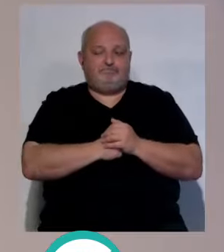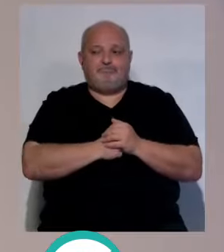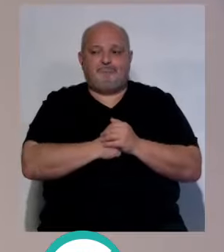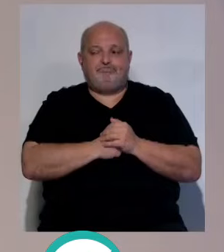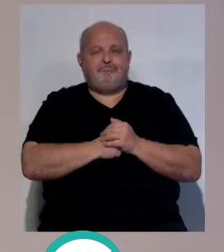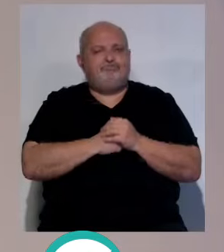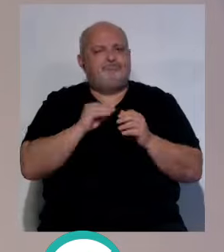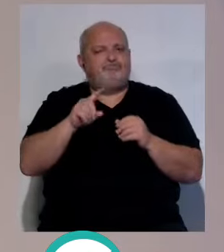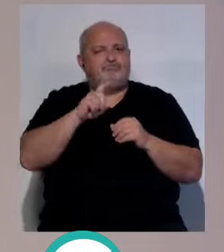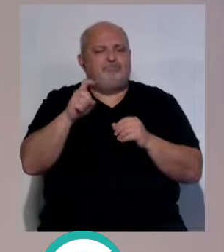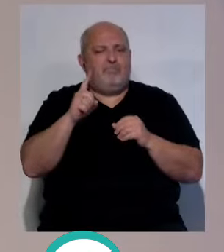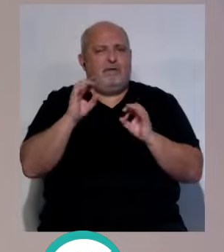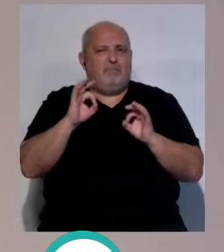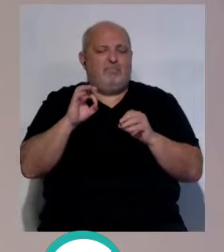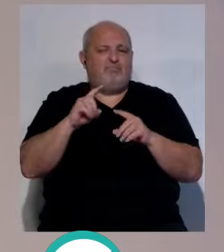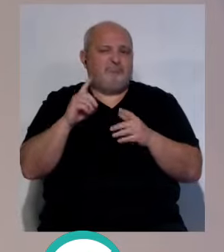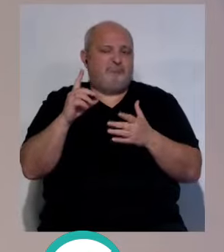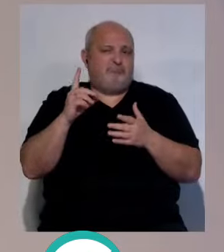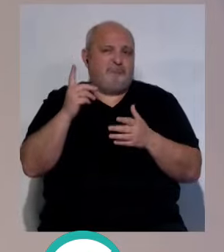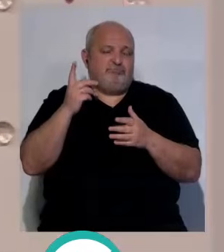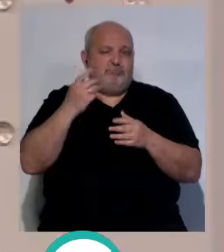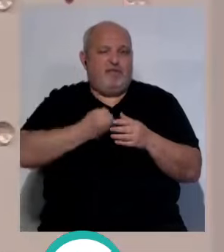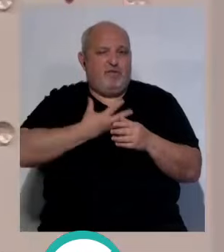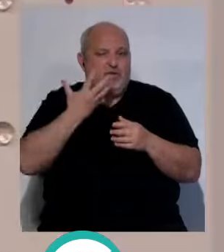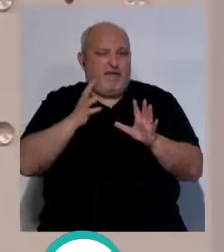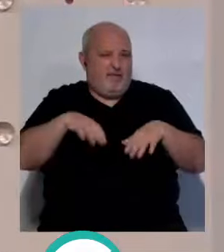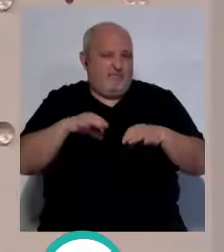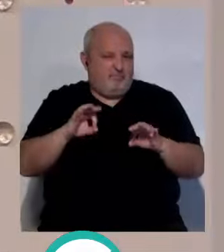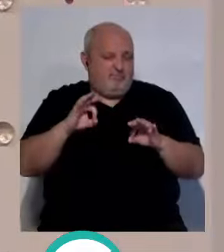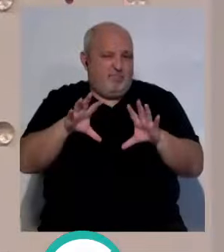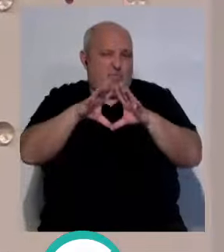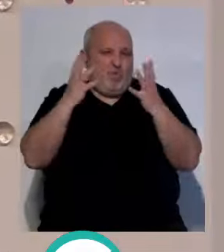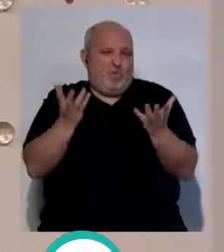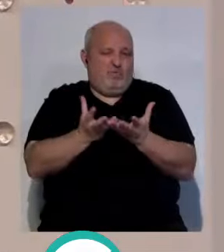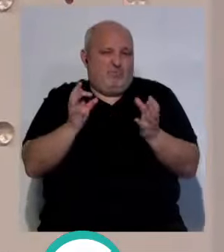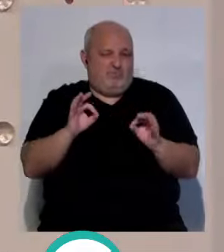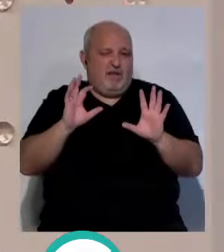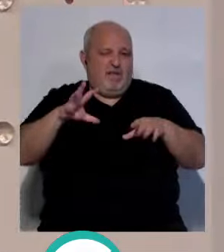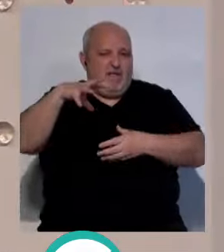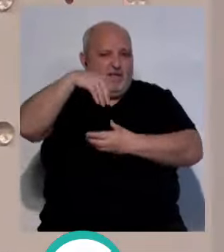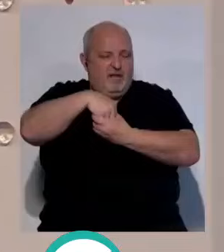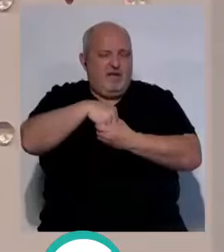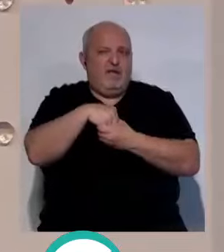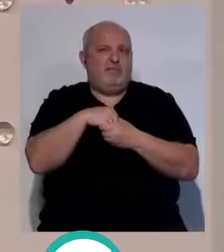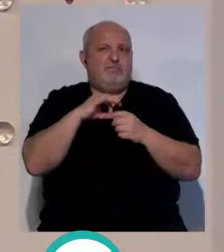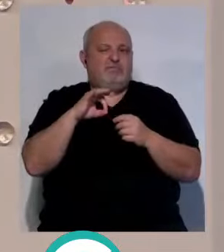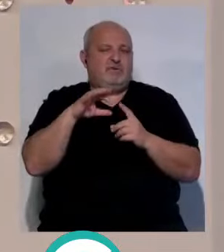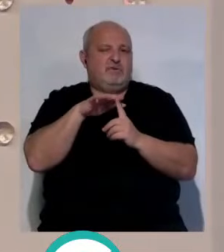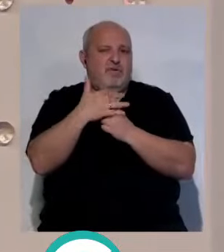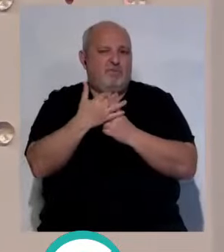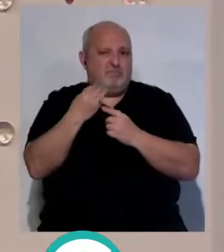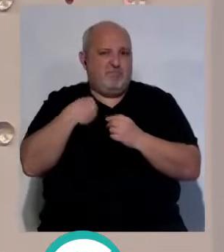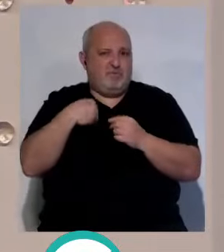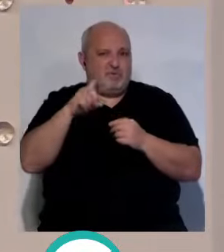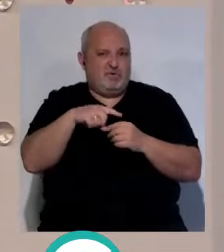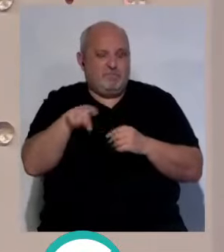David, que digo yo, somos especialistas en todo, digo, de la afición del Cádiz... ...del mundo que rodea al Cádiz Club de Fútbol y especialmente en situaciones... ...como las